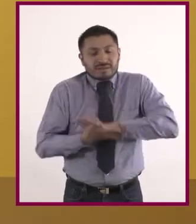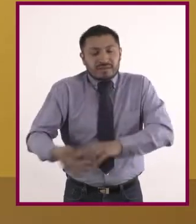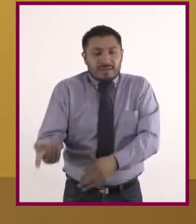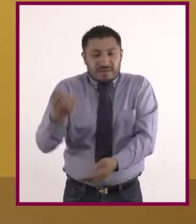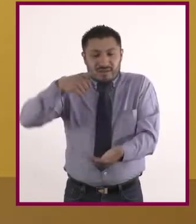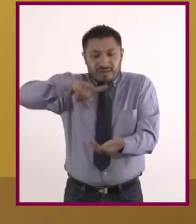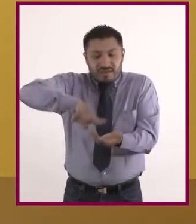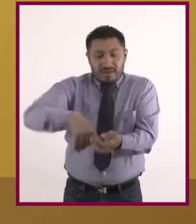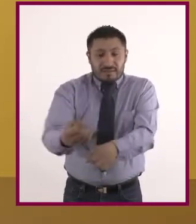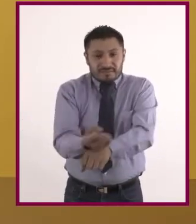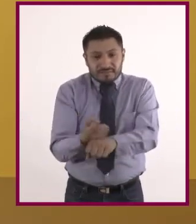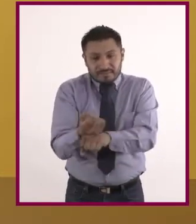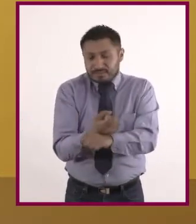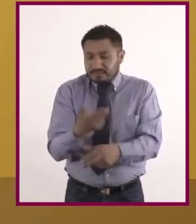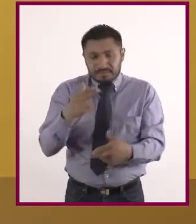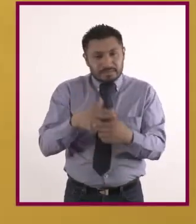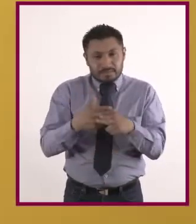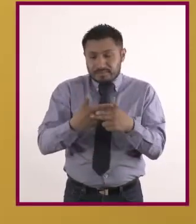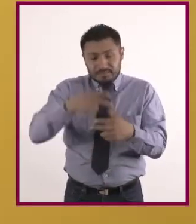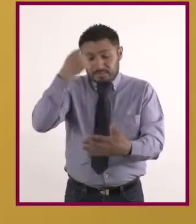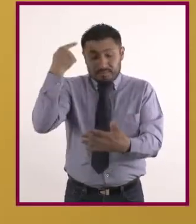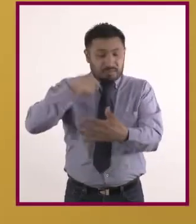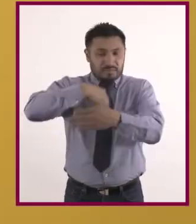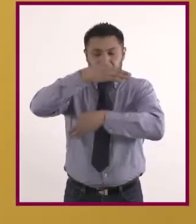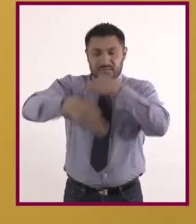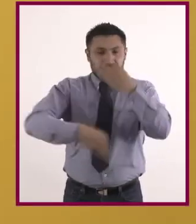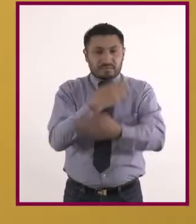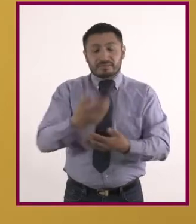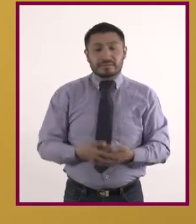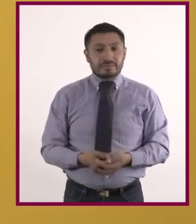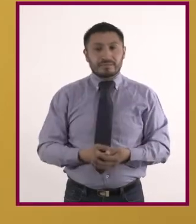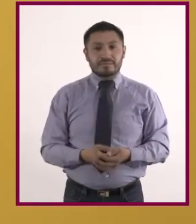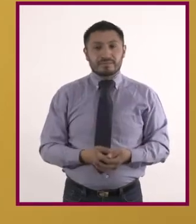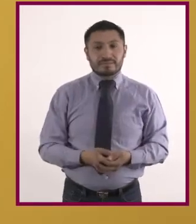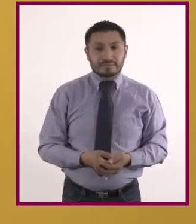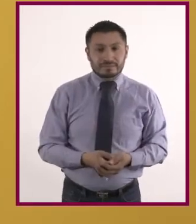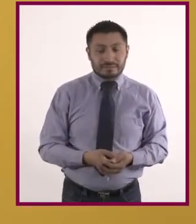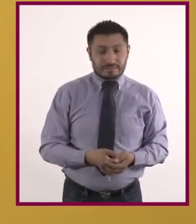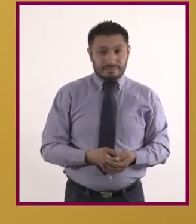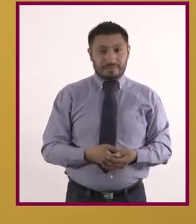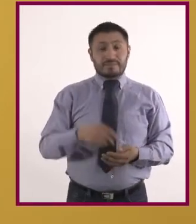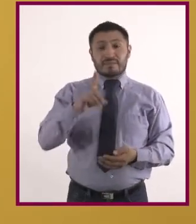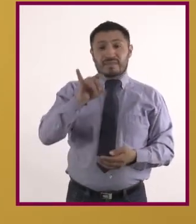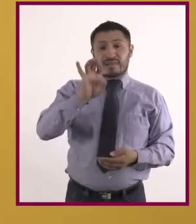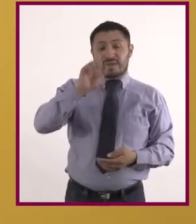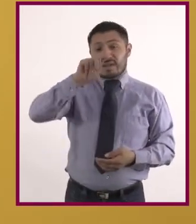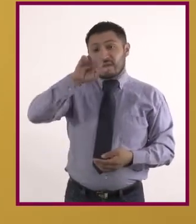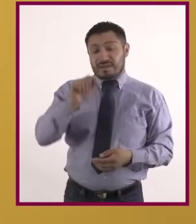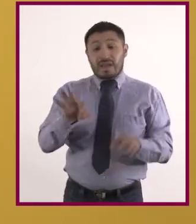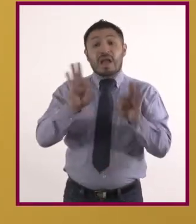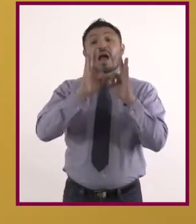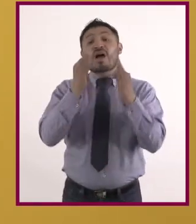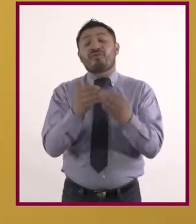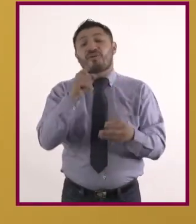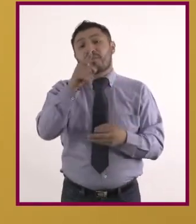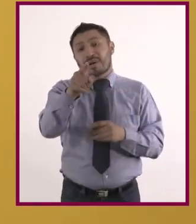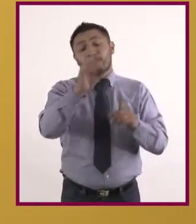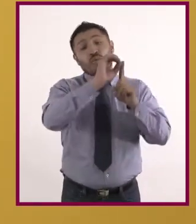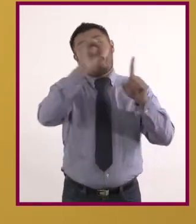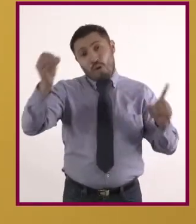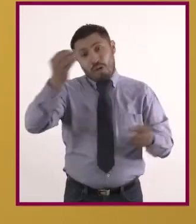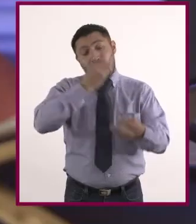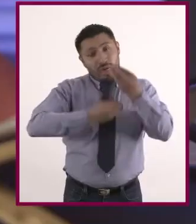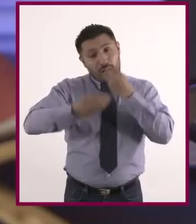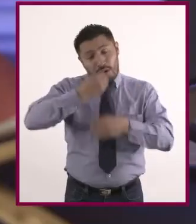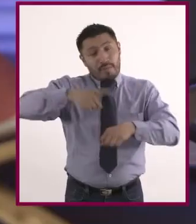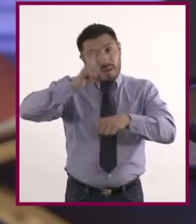propias estructuras las sustancias que recibe. La dieta es el régimen, hábito o comportamiento alimentario de una persona que lleva en su